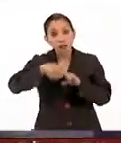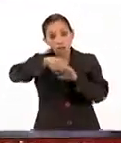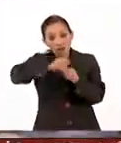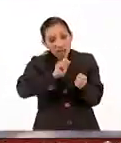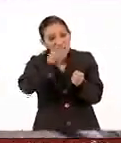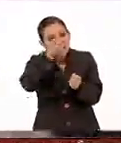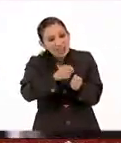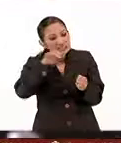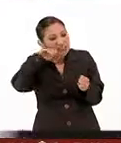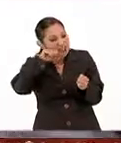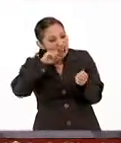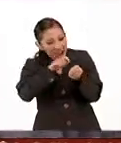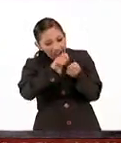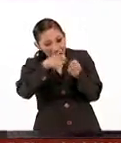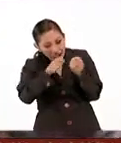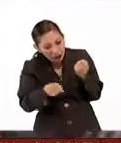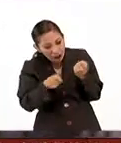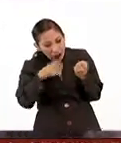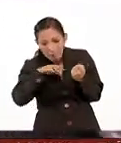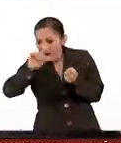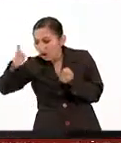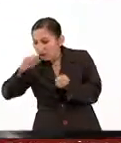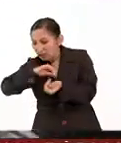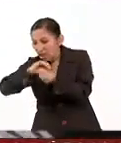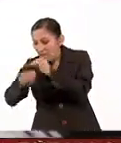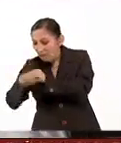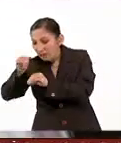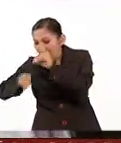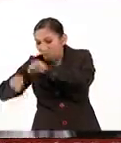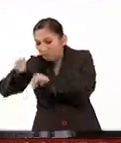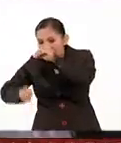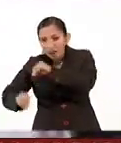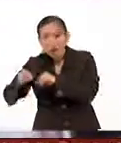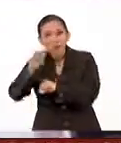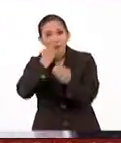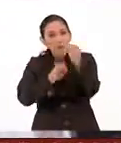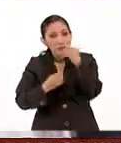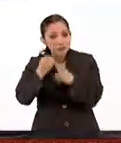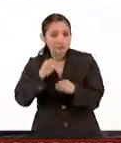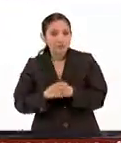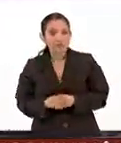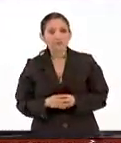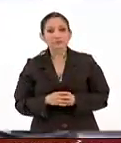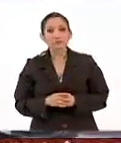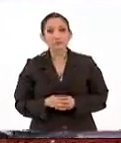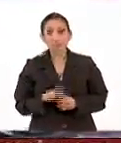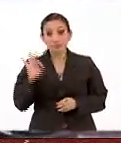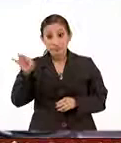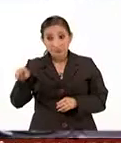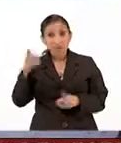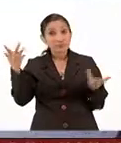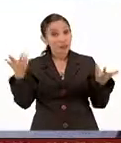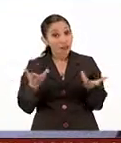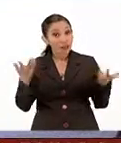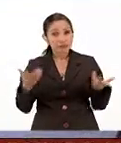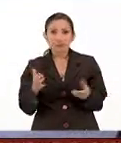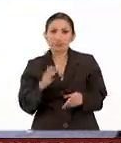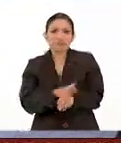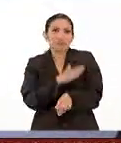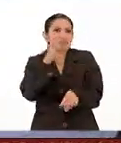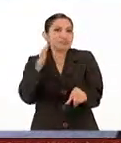naranja y poderla armar en algún otro tipo de productos, o así le llamo a mis alumnos. Si lograron hacer eso es